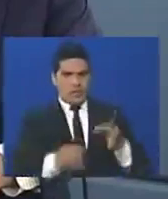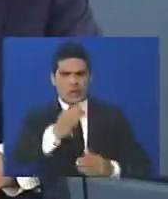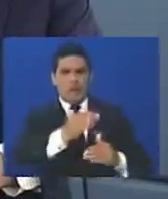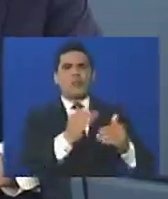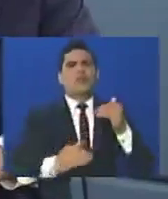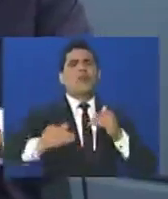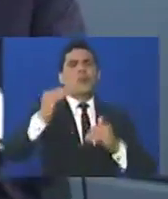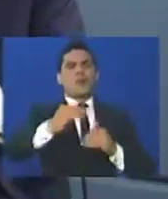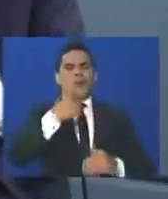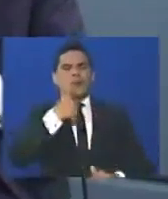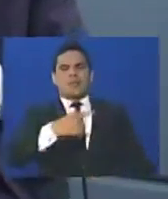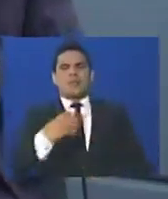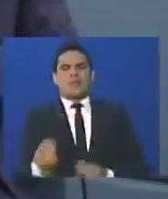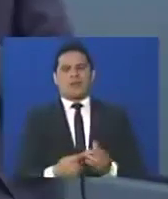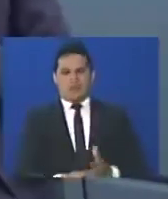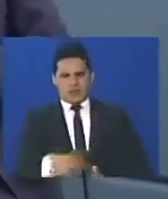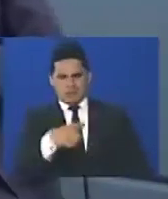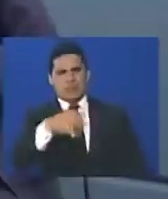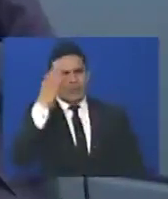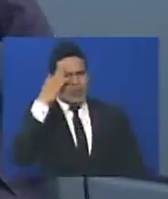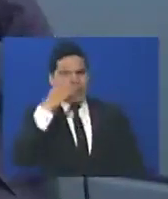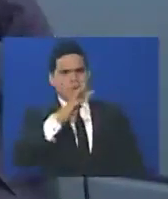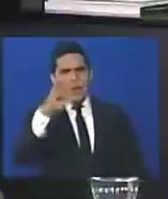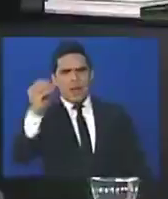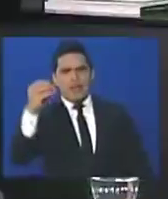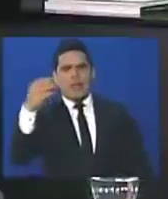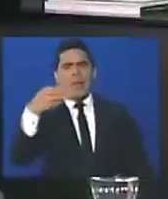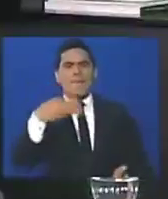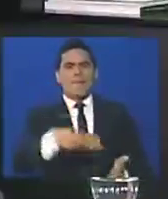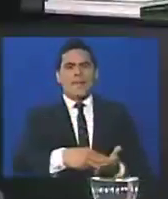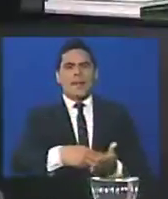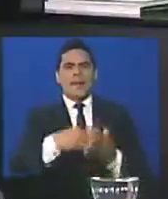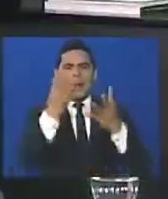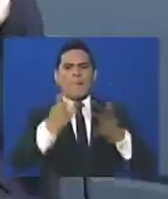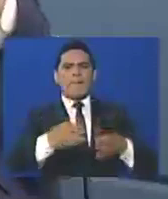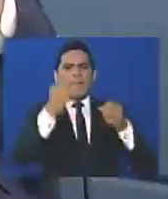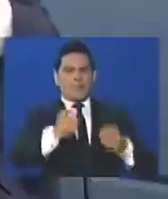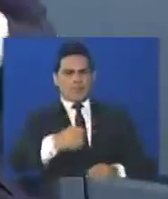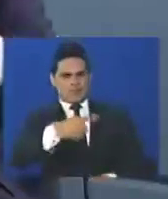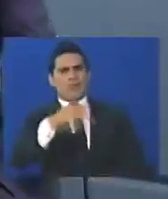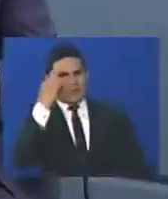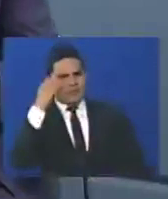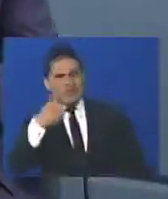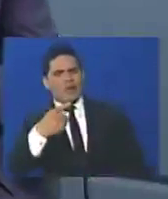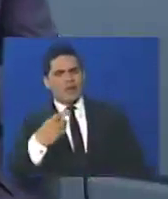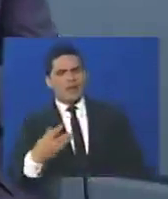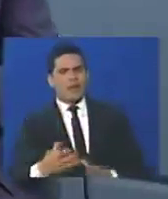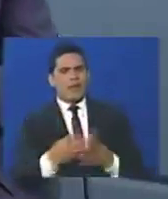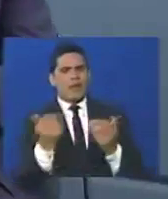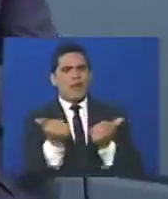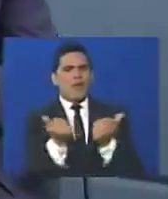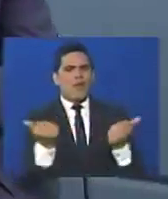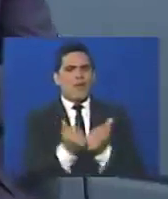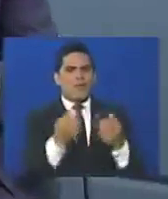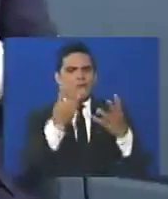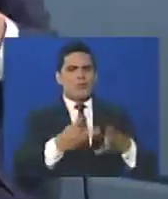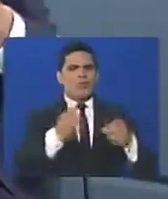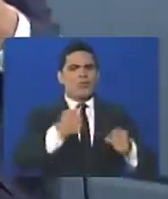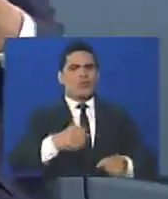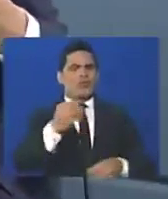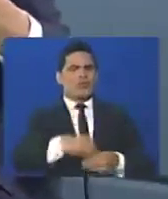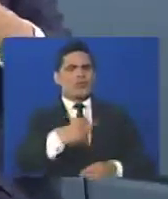Justicia, ¿tú sabes cuán, de esos 40 mil internos que tenemos en las cárceles venezolanas, donde hay sobrepoblación y promiscuidad,